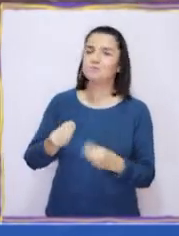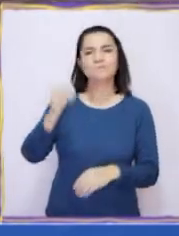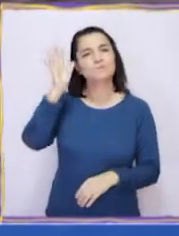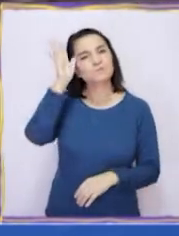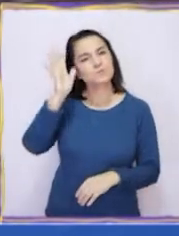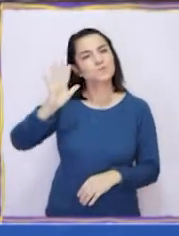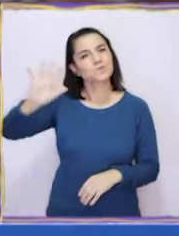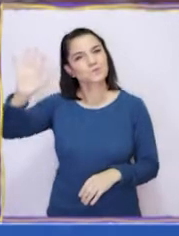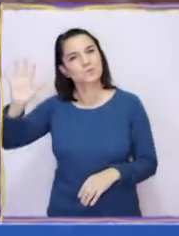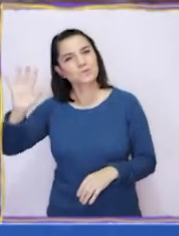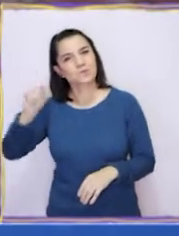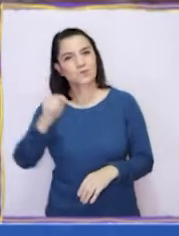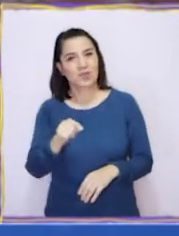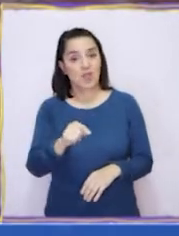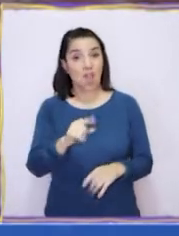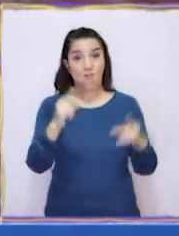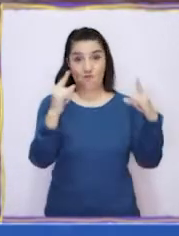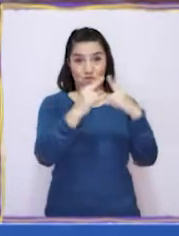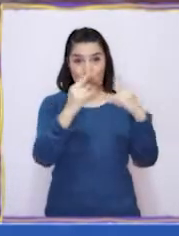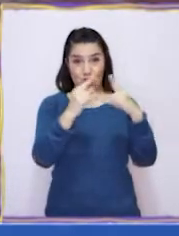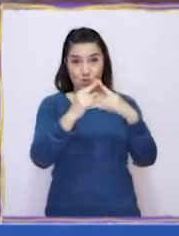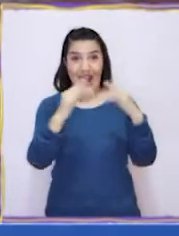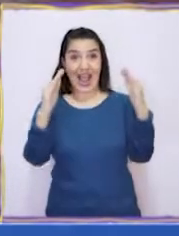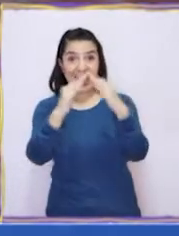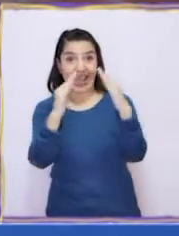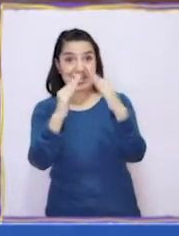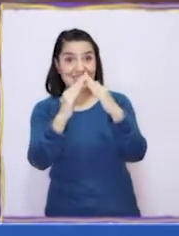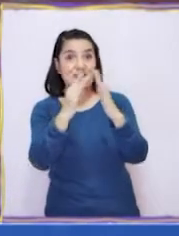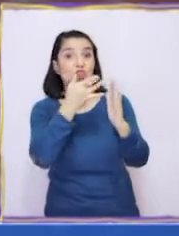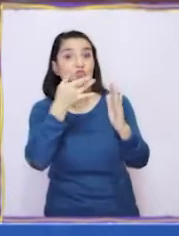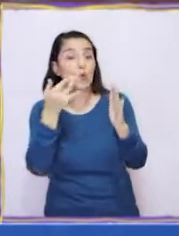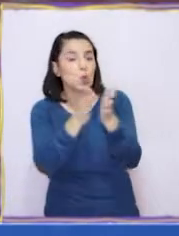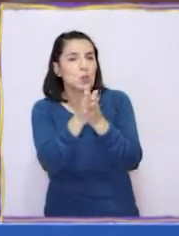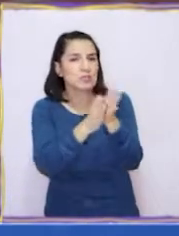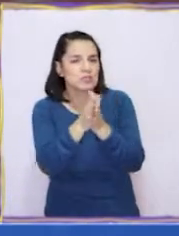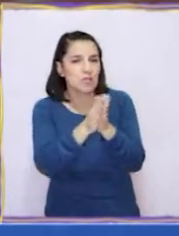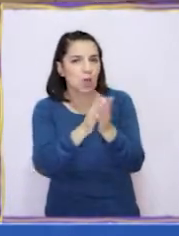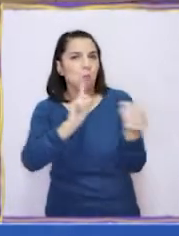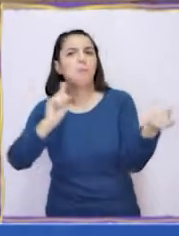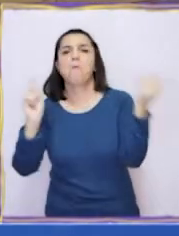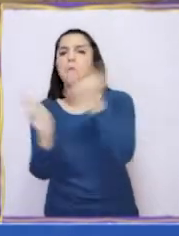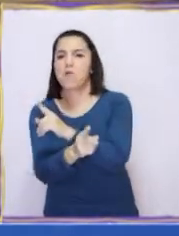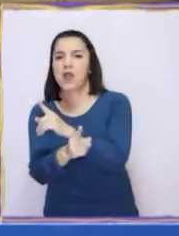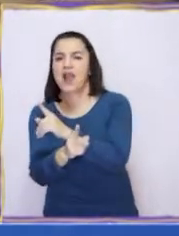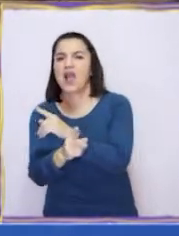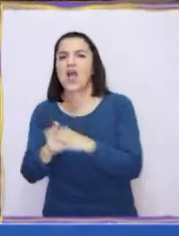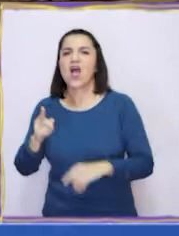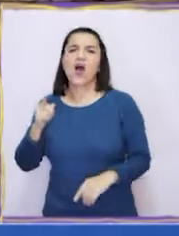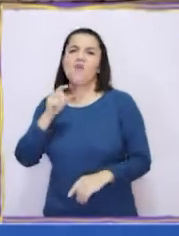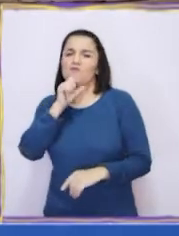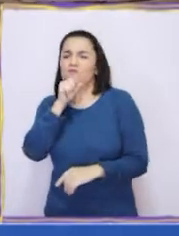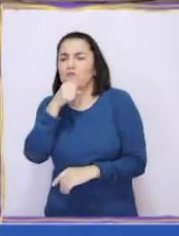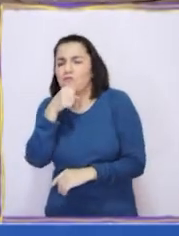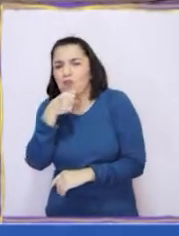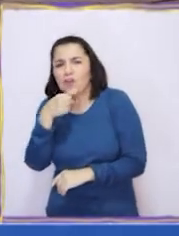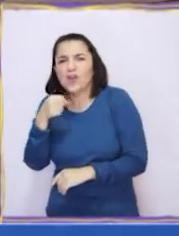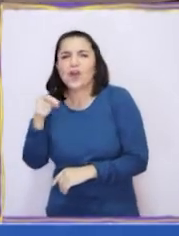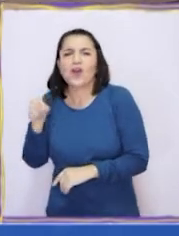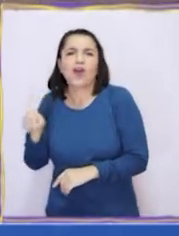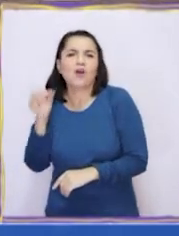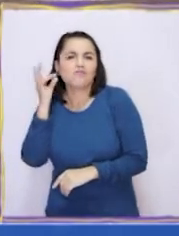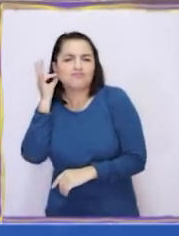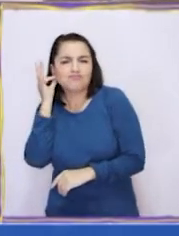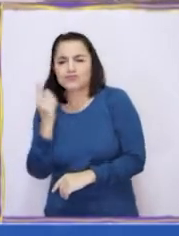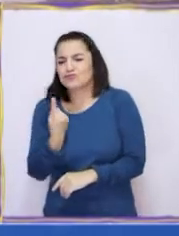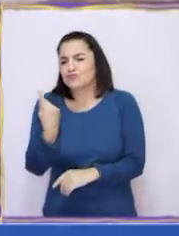hubiese pasado si en vez de una bruja en la casa de dulces habitaba una viejecita solitaria que lo